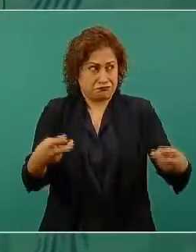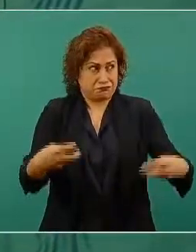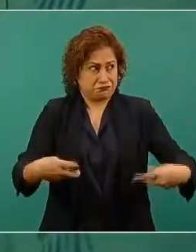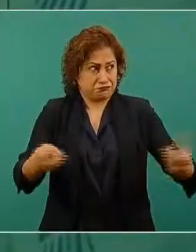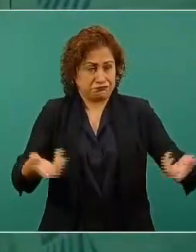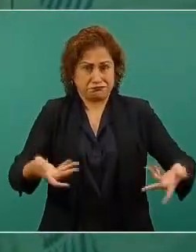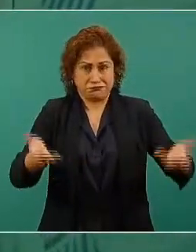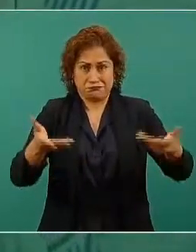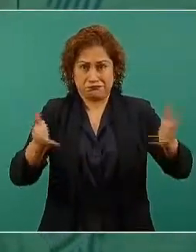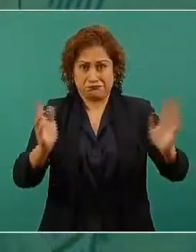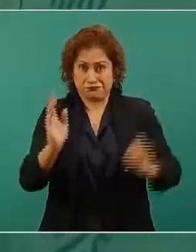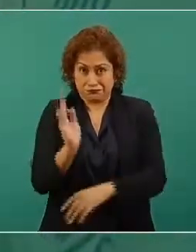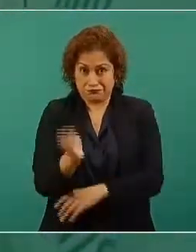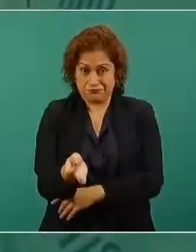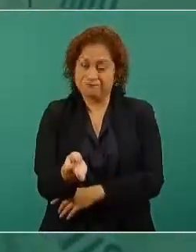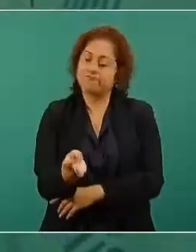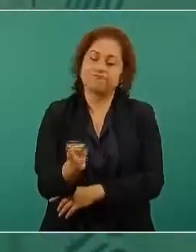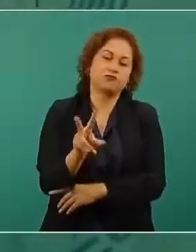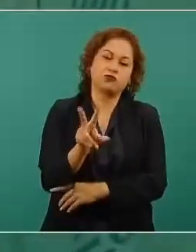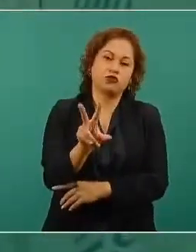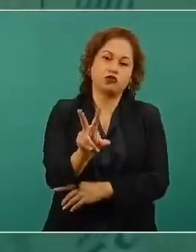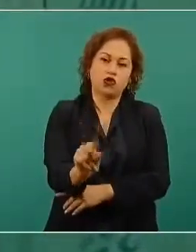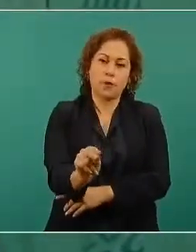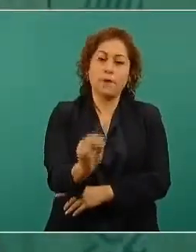y ojalá y nos comprendan.